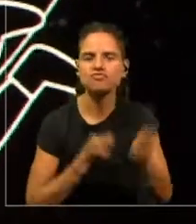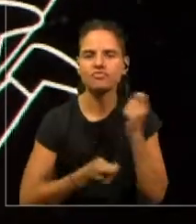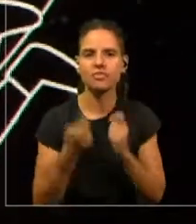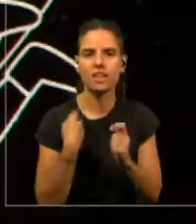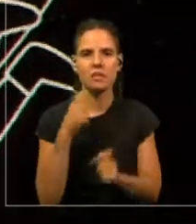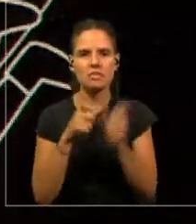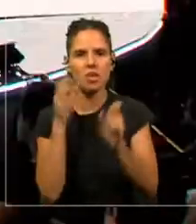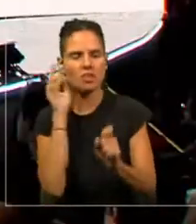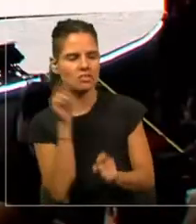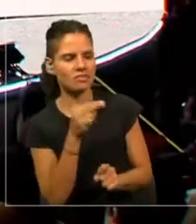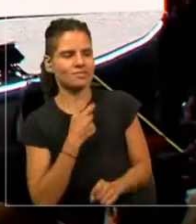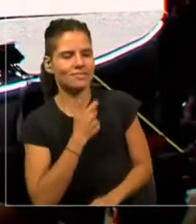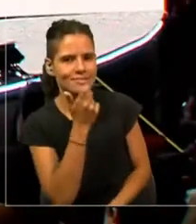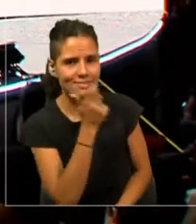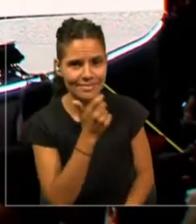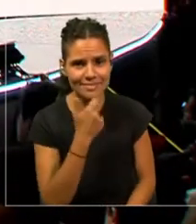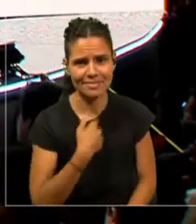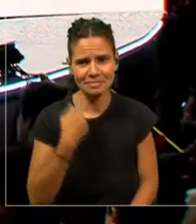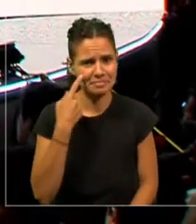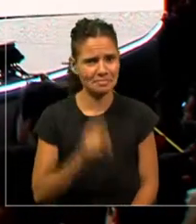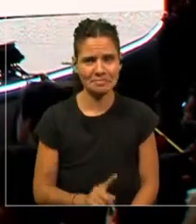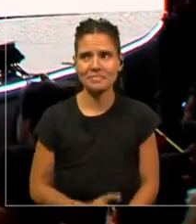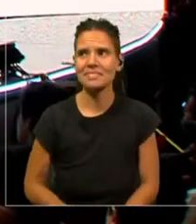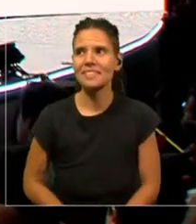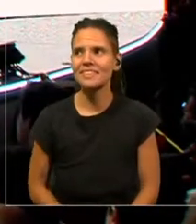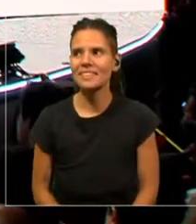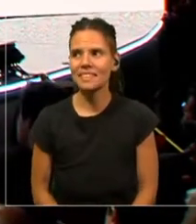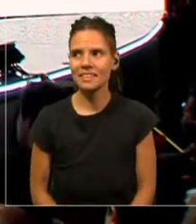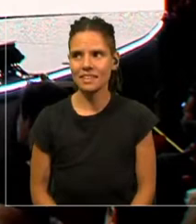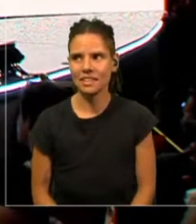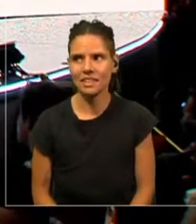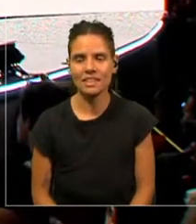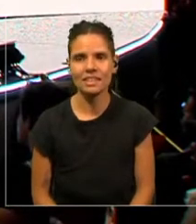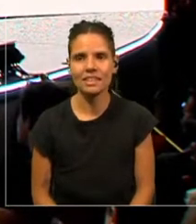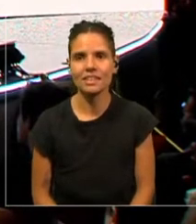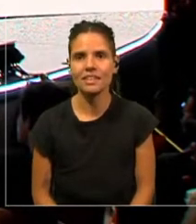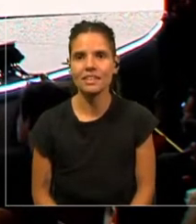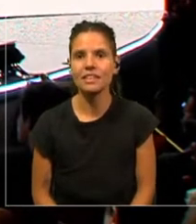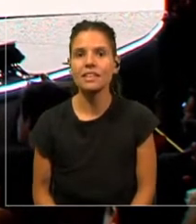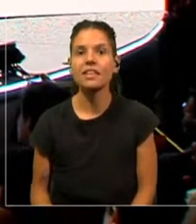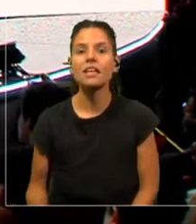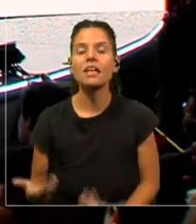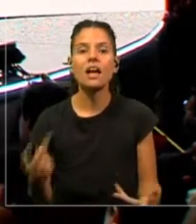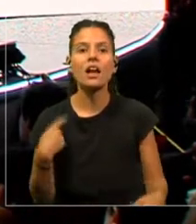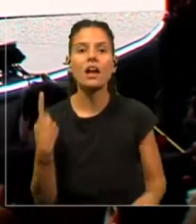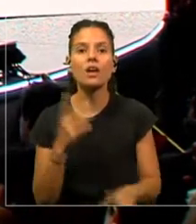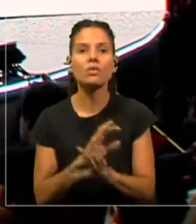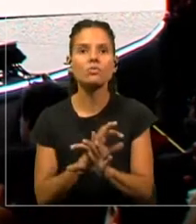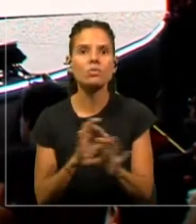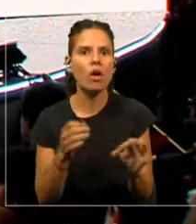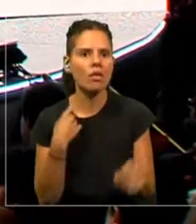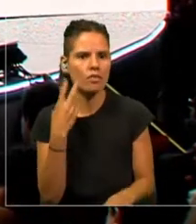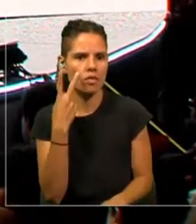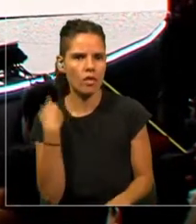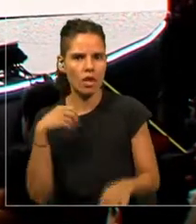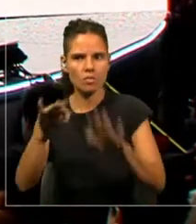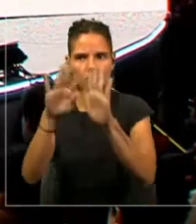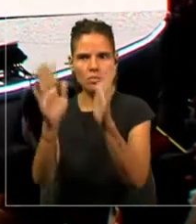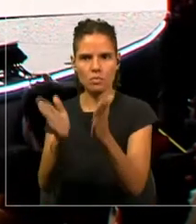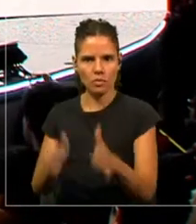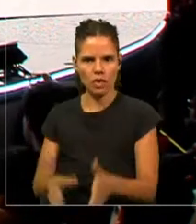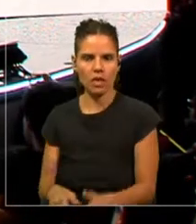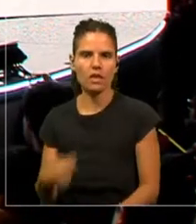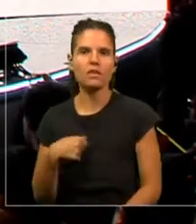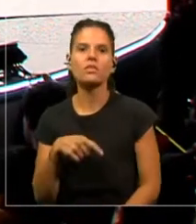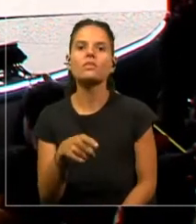se rió cuando la vio. Y nunca había visto una modelo cuando el